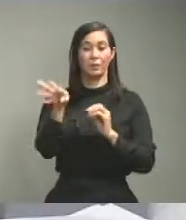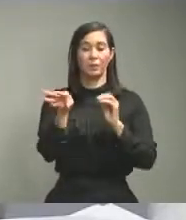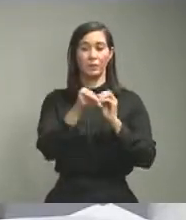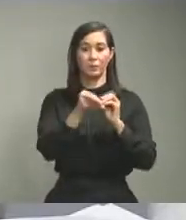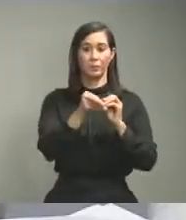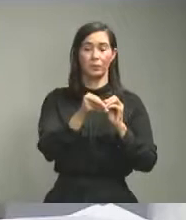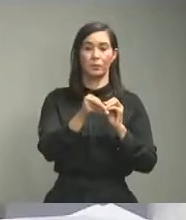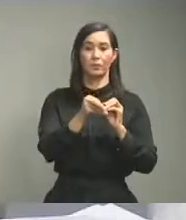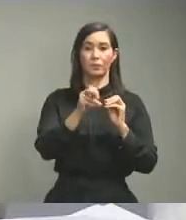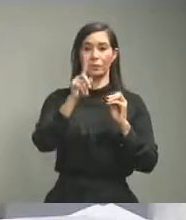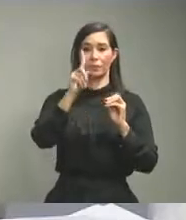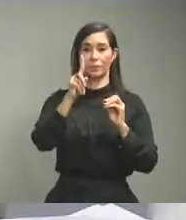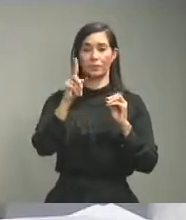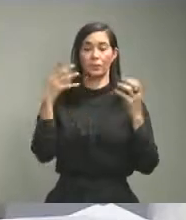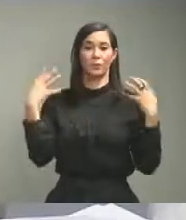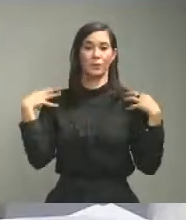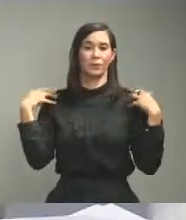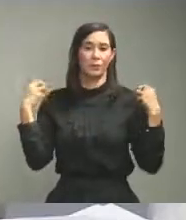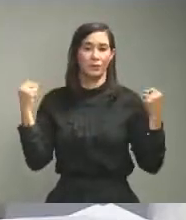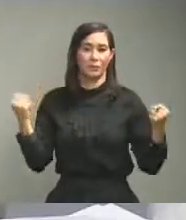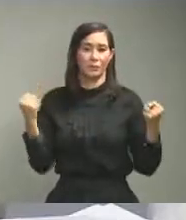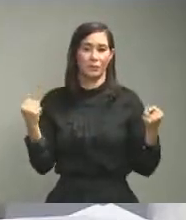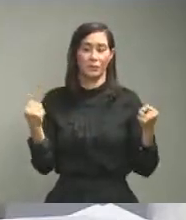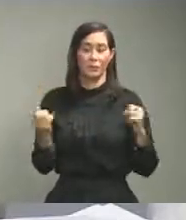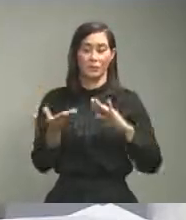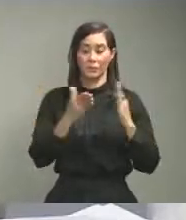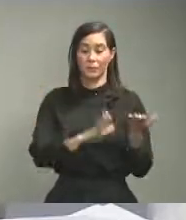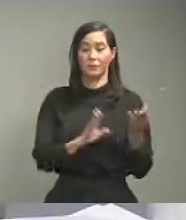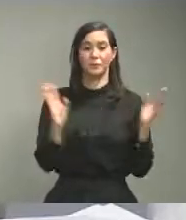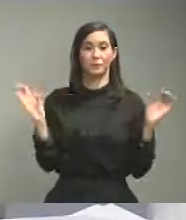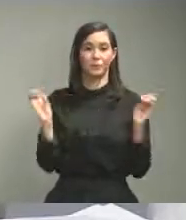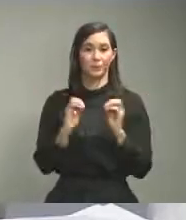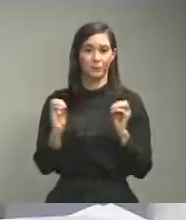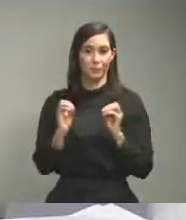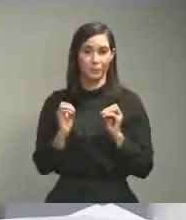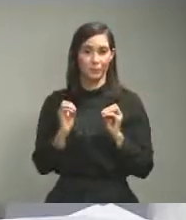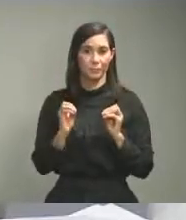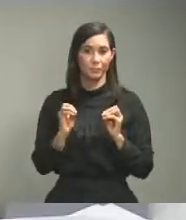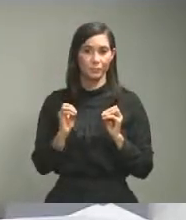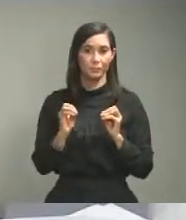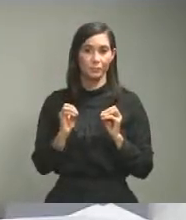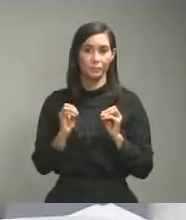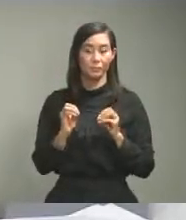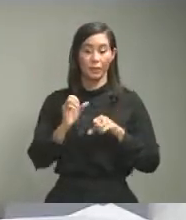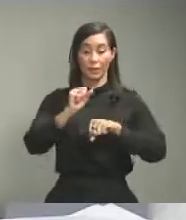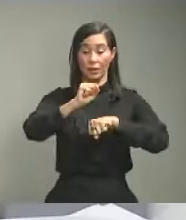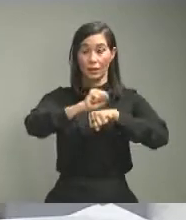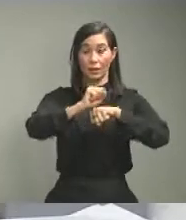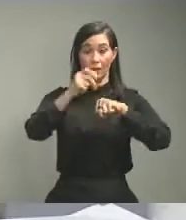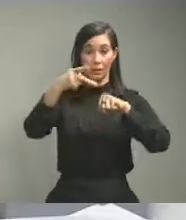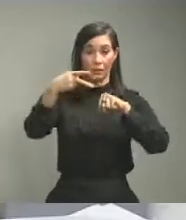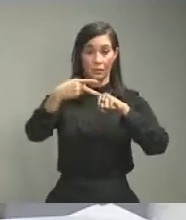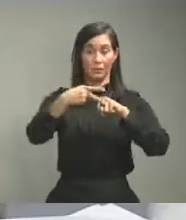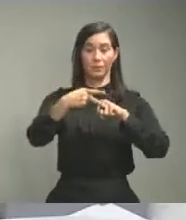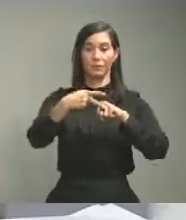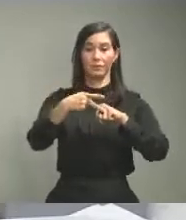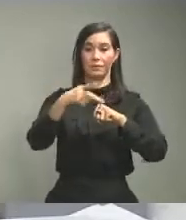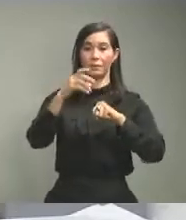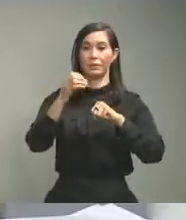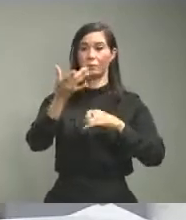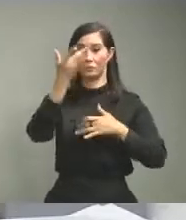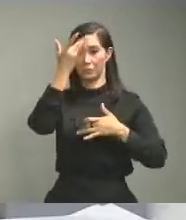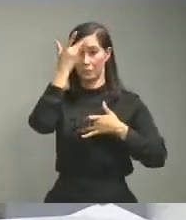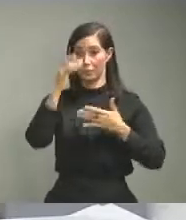1 recuperado 0 fallecimientos San Pedro de Macorís 0